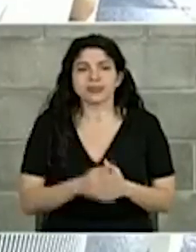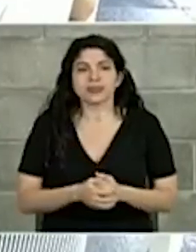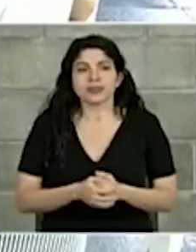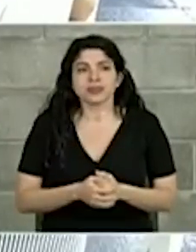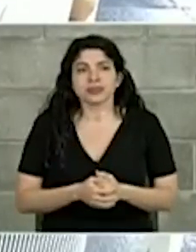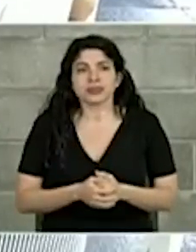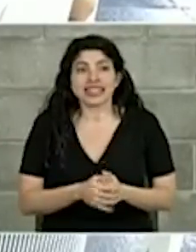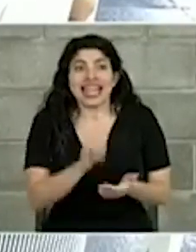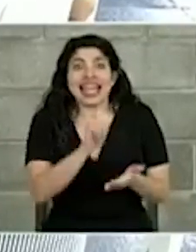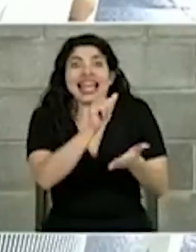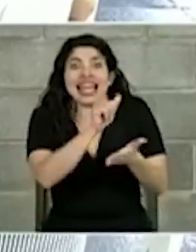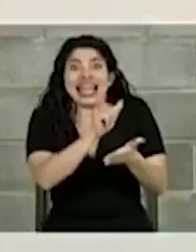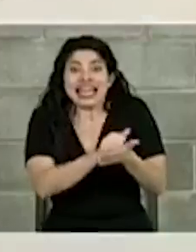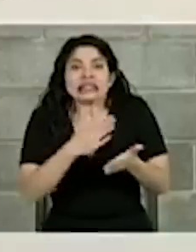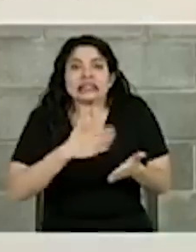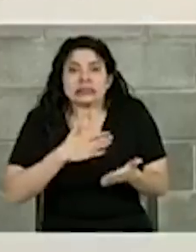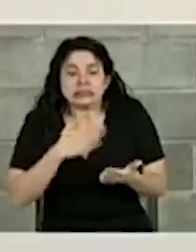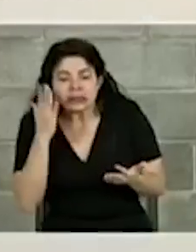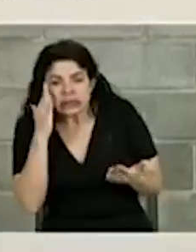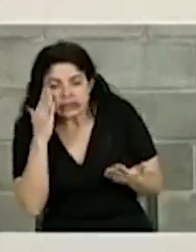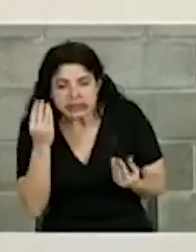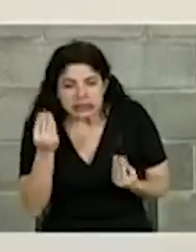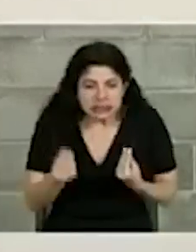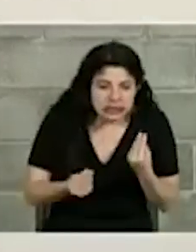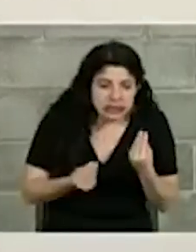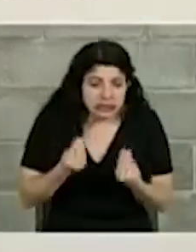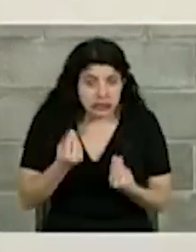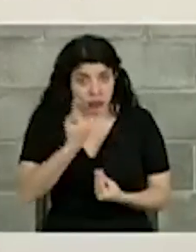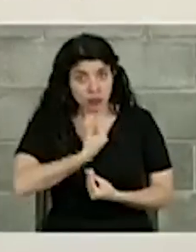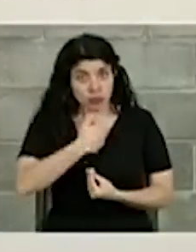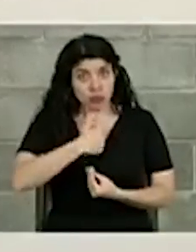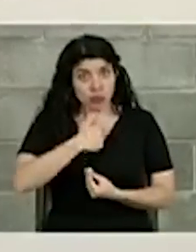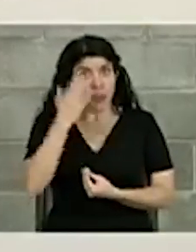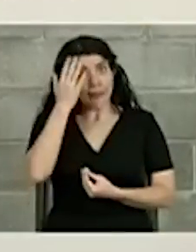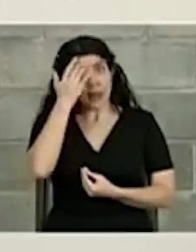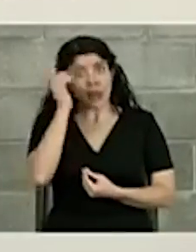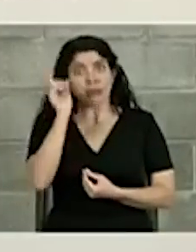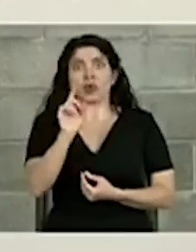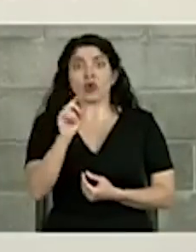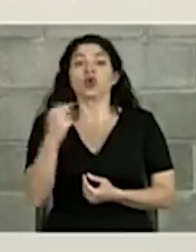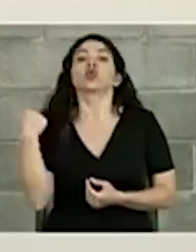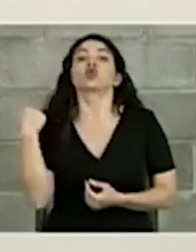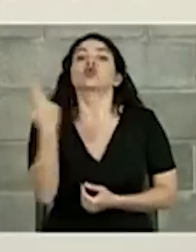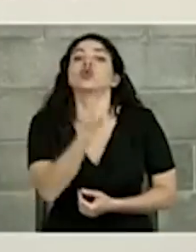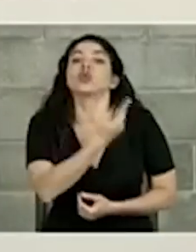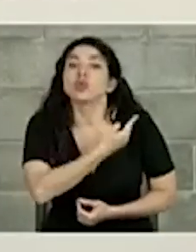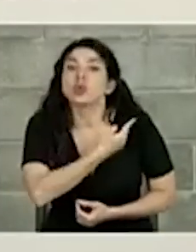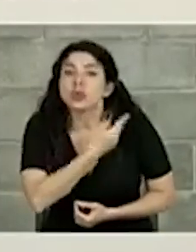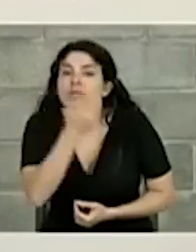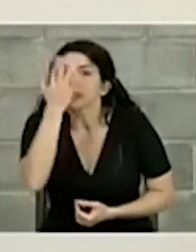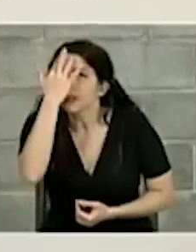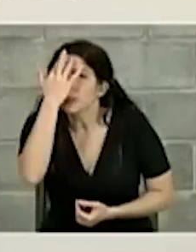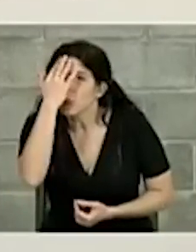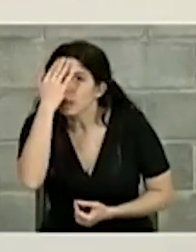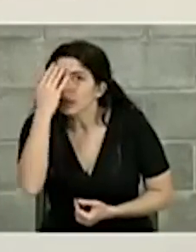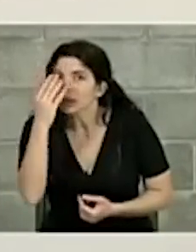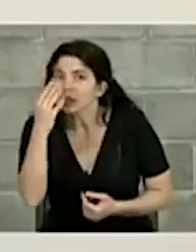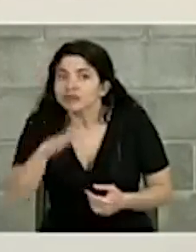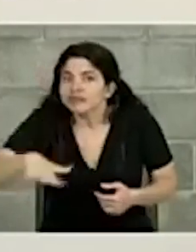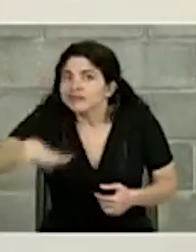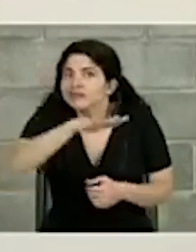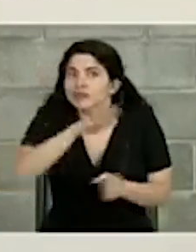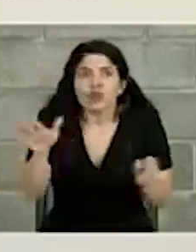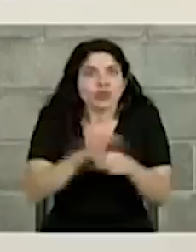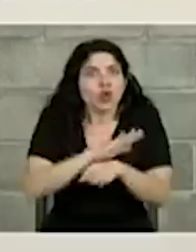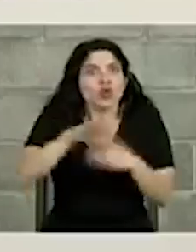ese es mi dilema pero no sólo mi dilema ese es nuestro dilema como sociedad